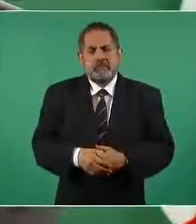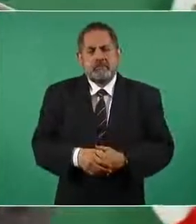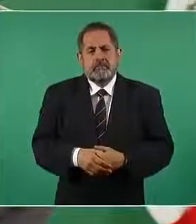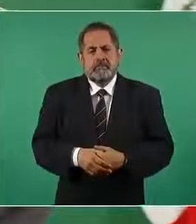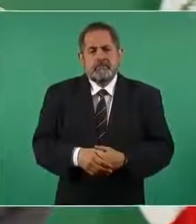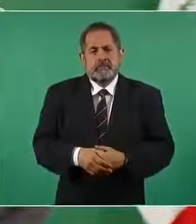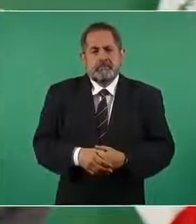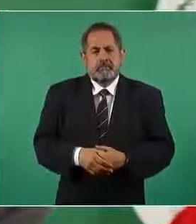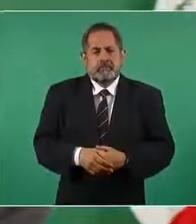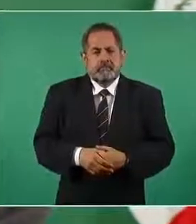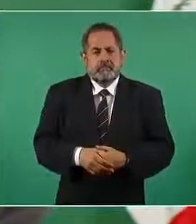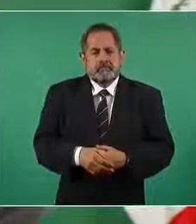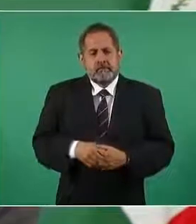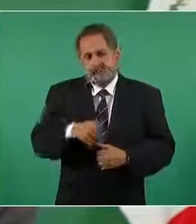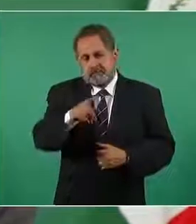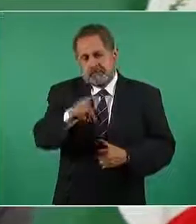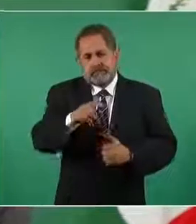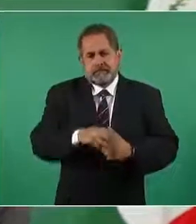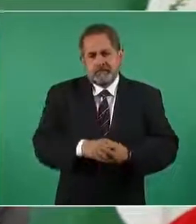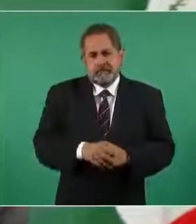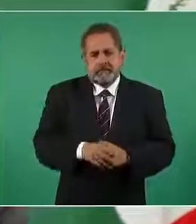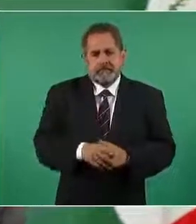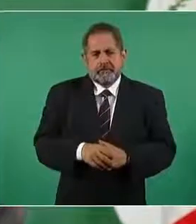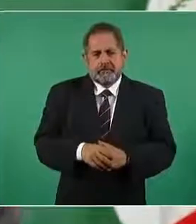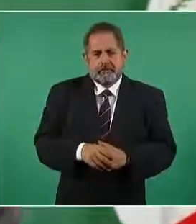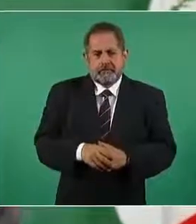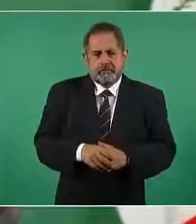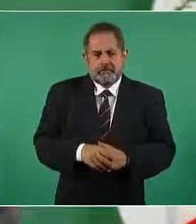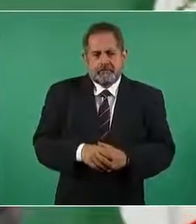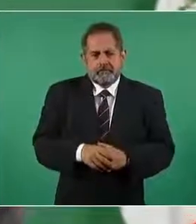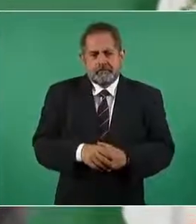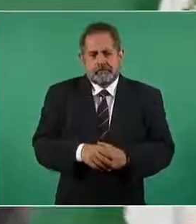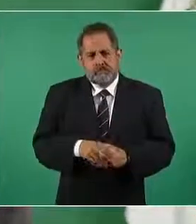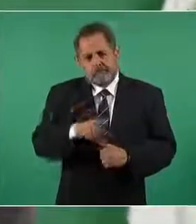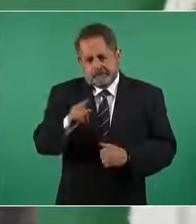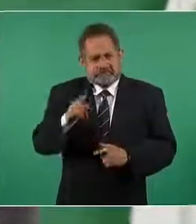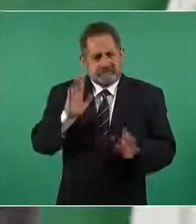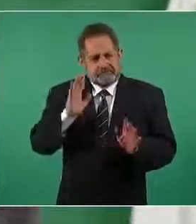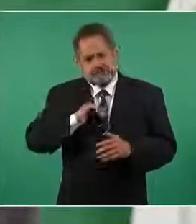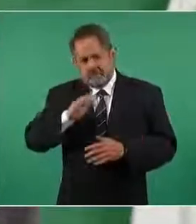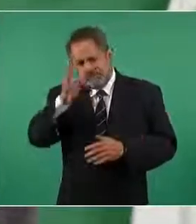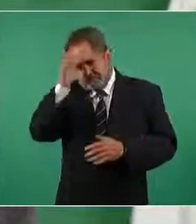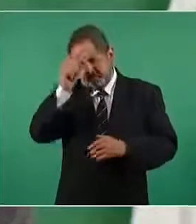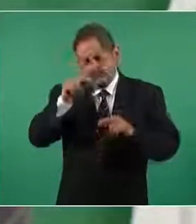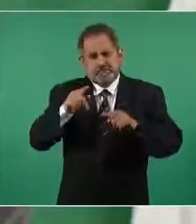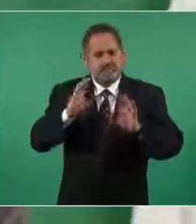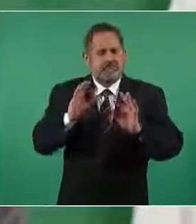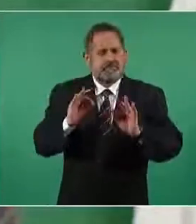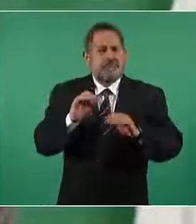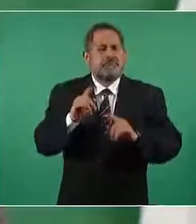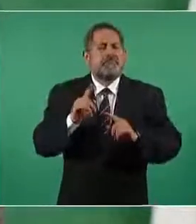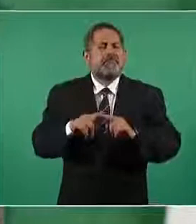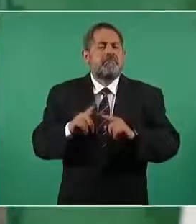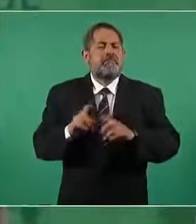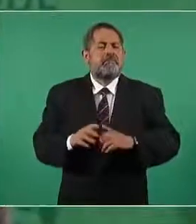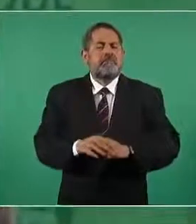si estoy de acuerdo con